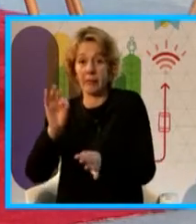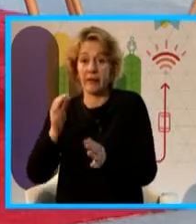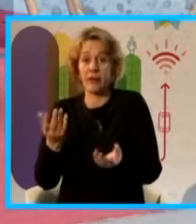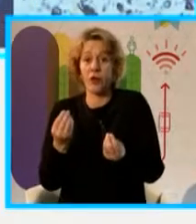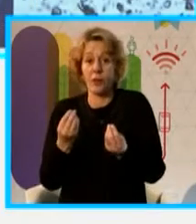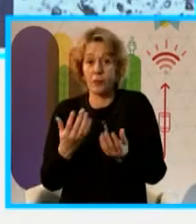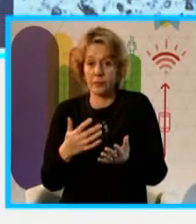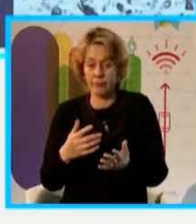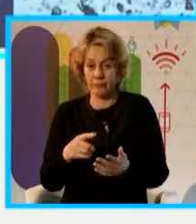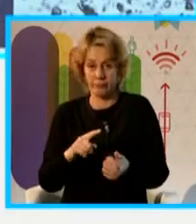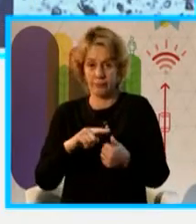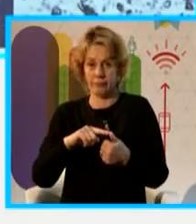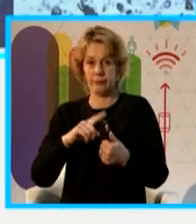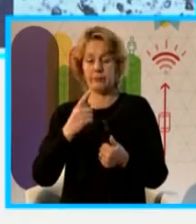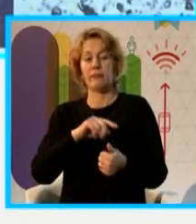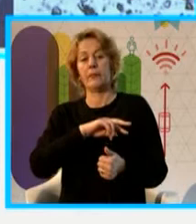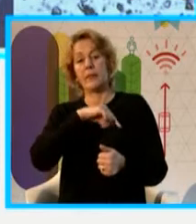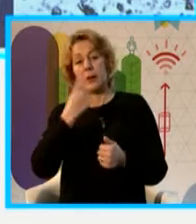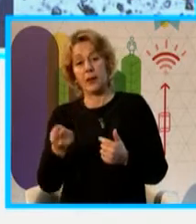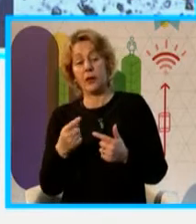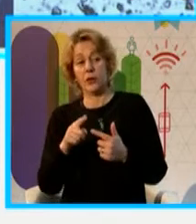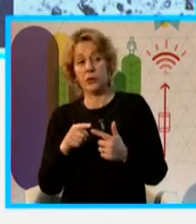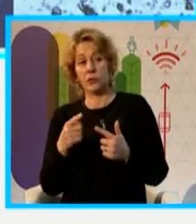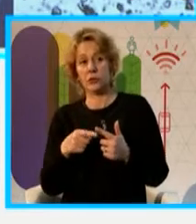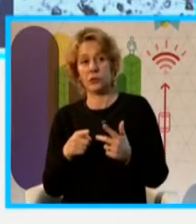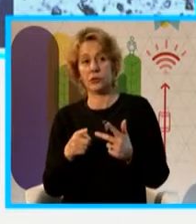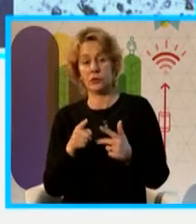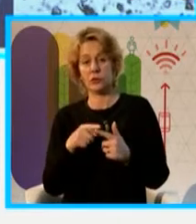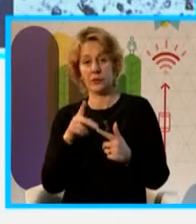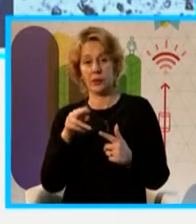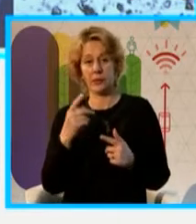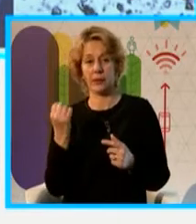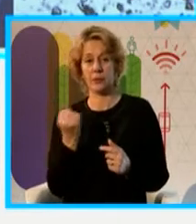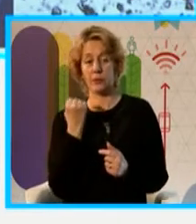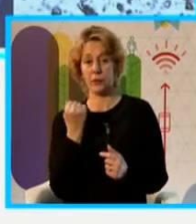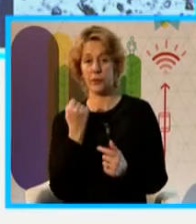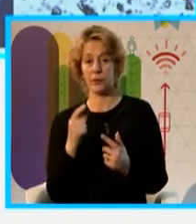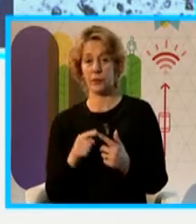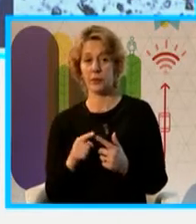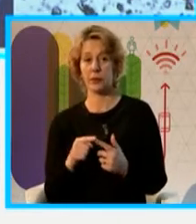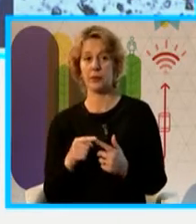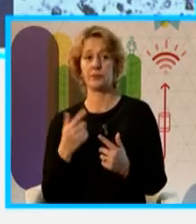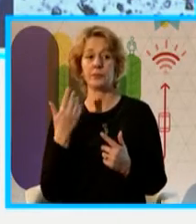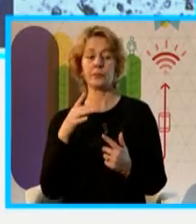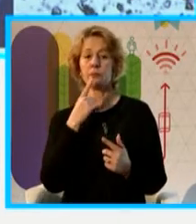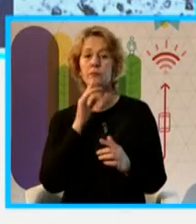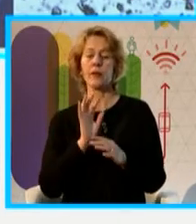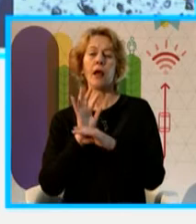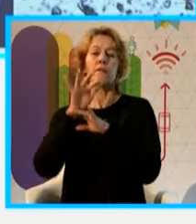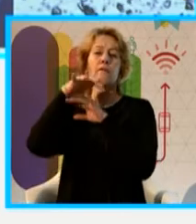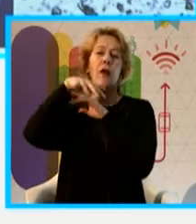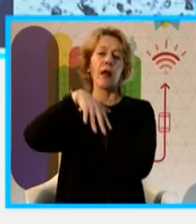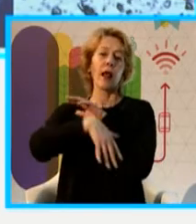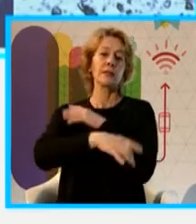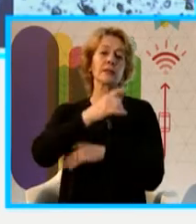que fueron muy significativos y los ponemos especialmente porque fueron como espectaculares, fueron los volcanes que los